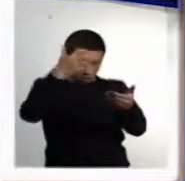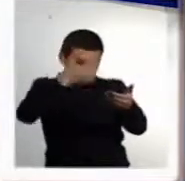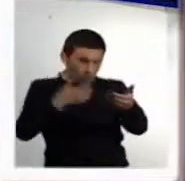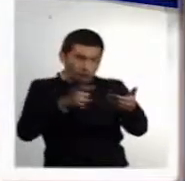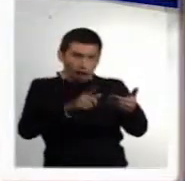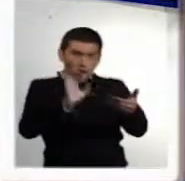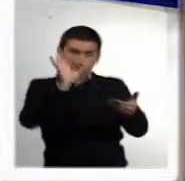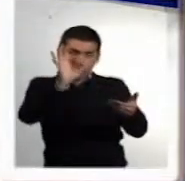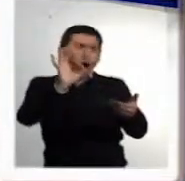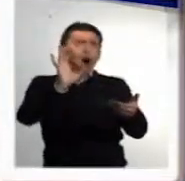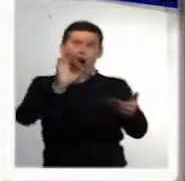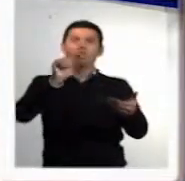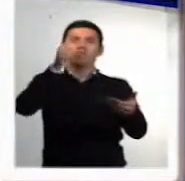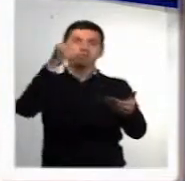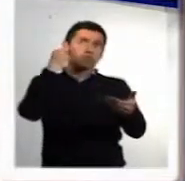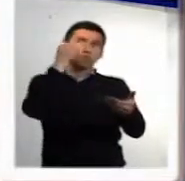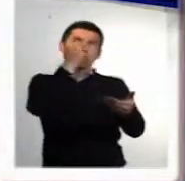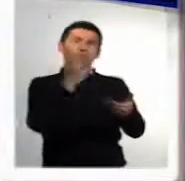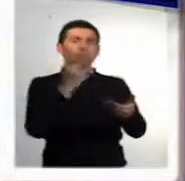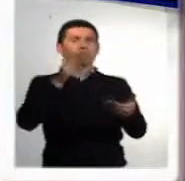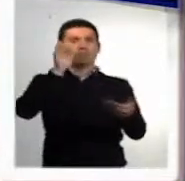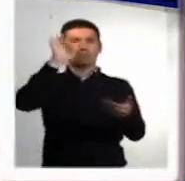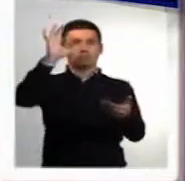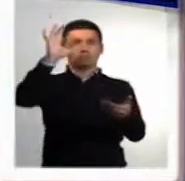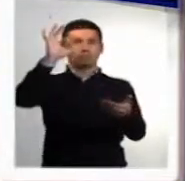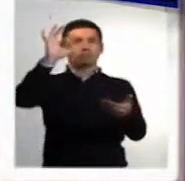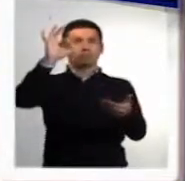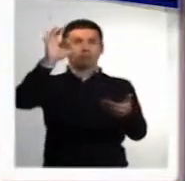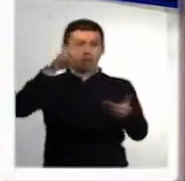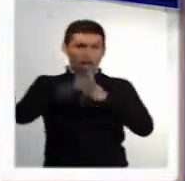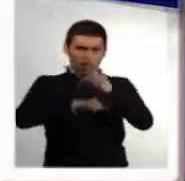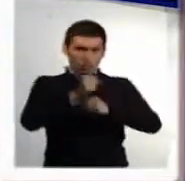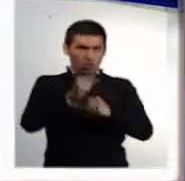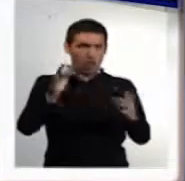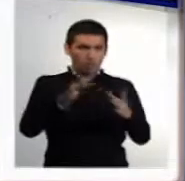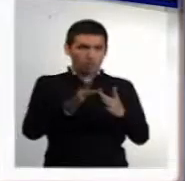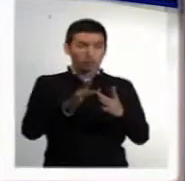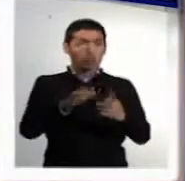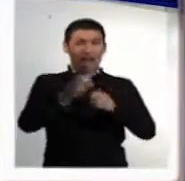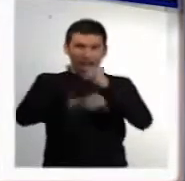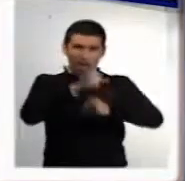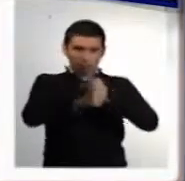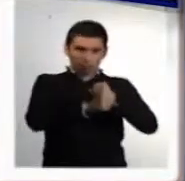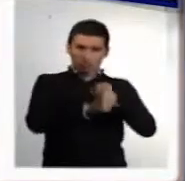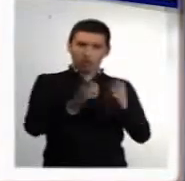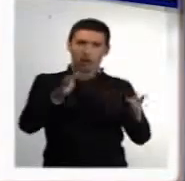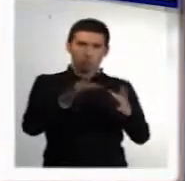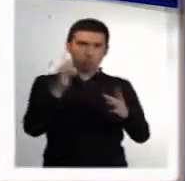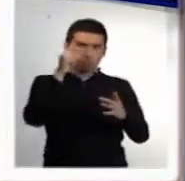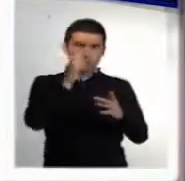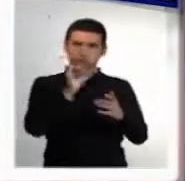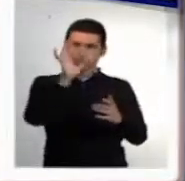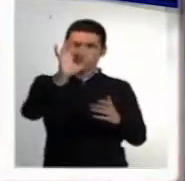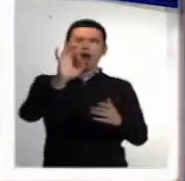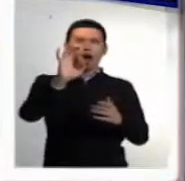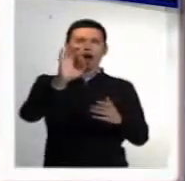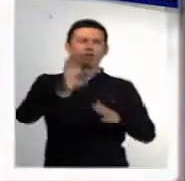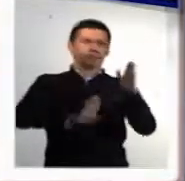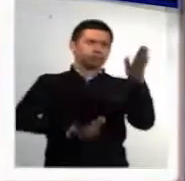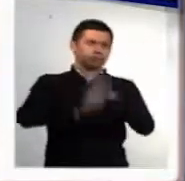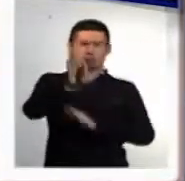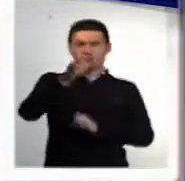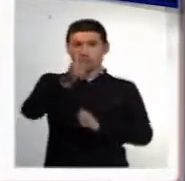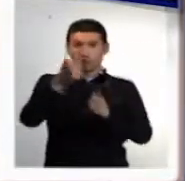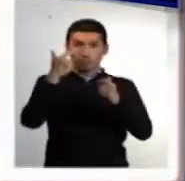de que esos órganos son normales a la edad, para la edad, y si los órganos son normales para la edad, va a tener un buen